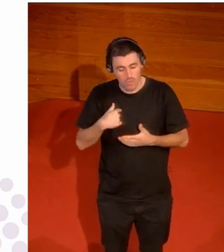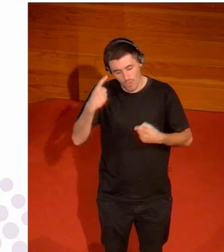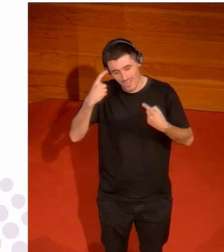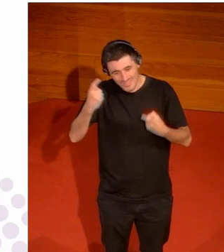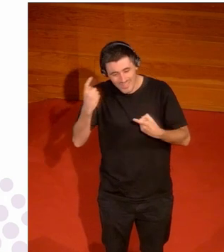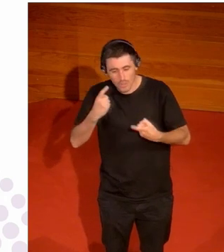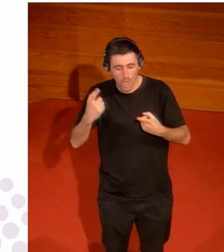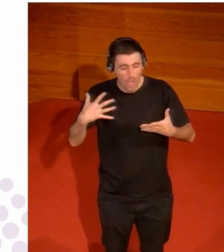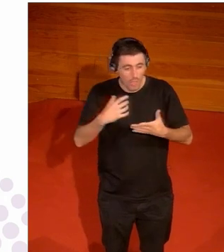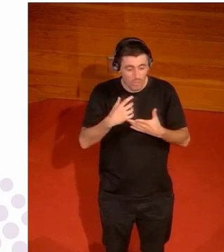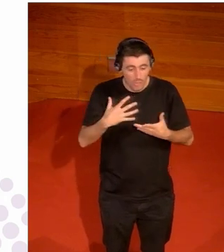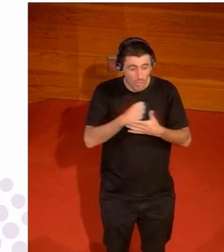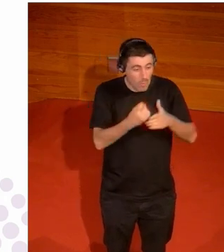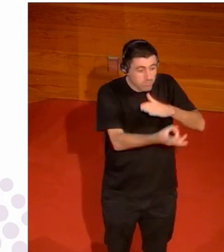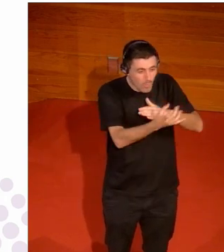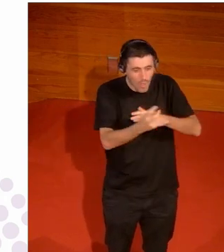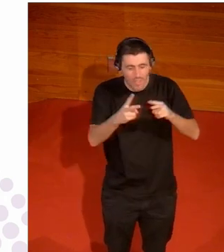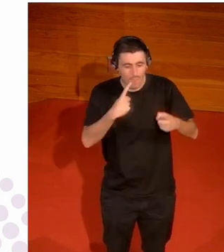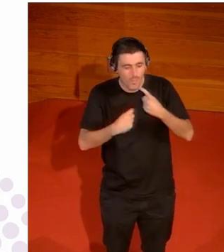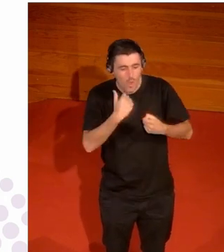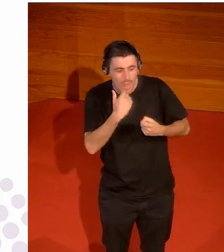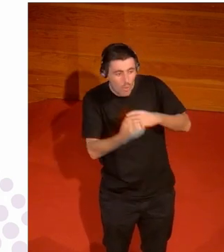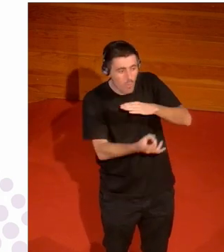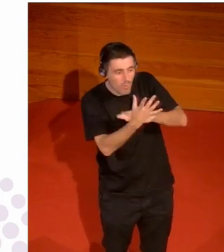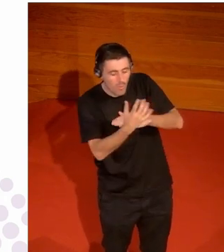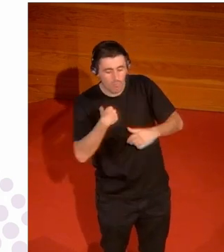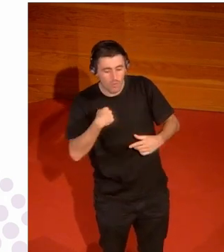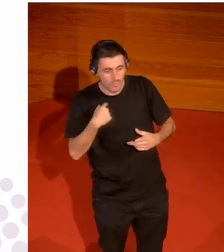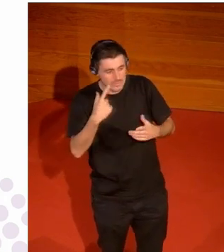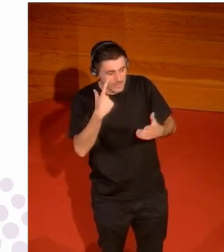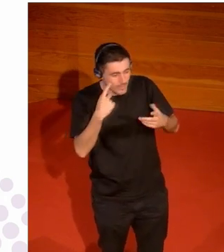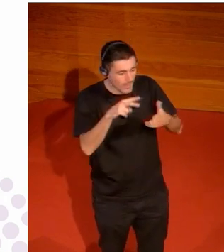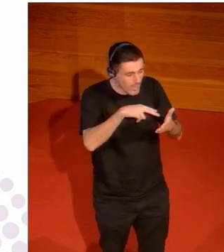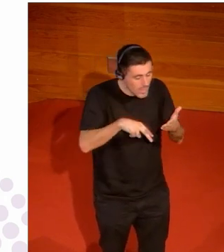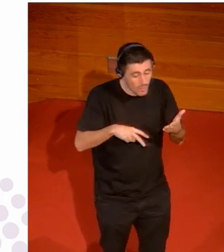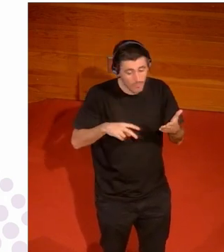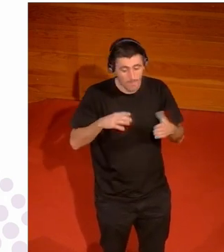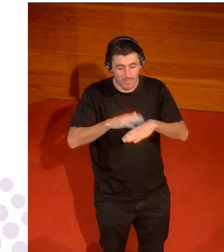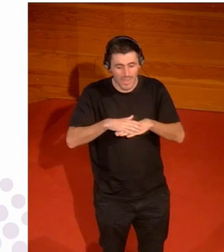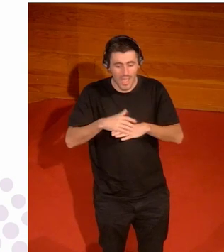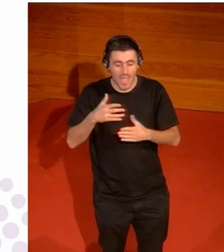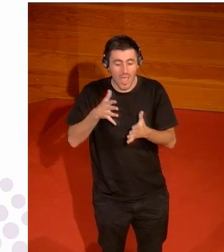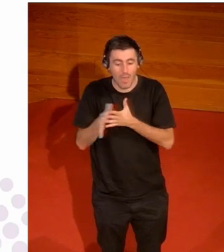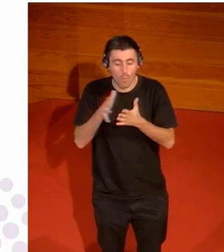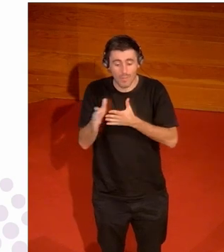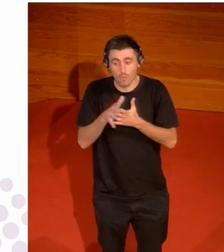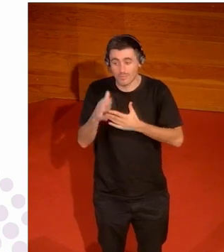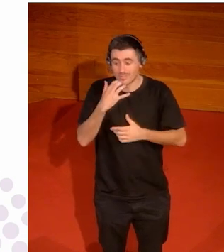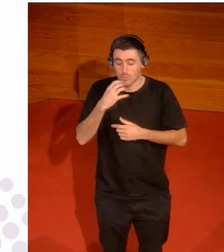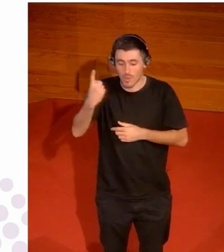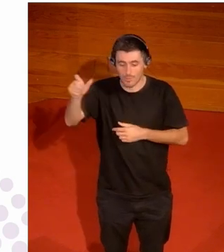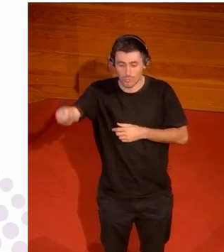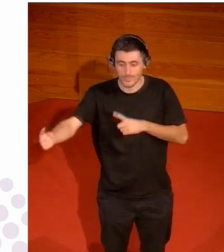que va saliendo para tener argumentos y cuando la gente me pregunte decirle pero pero es muy complicado así de entrada me parece